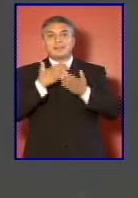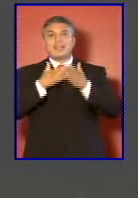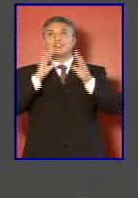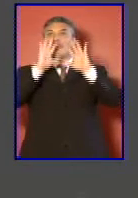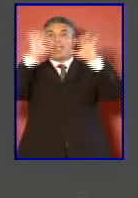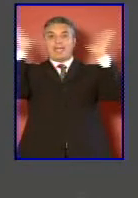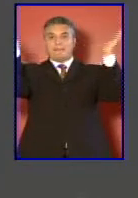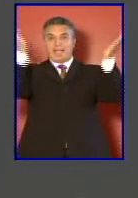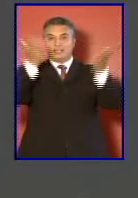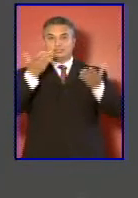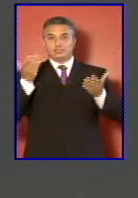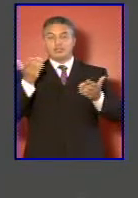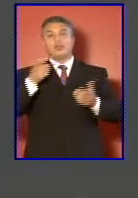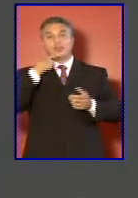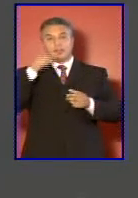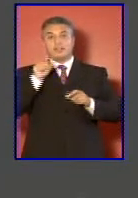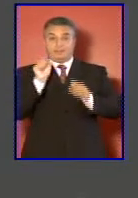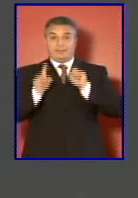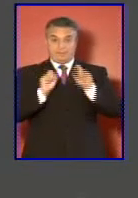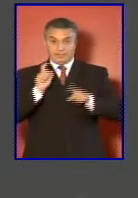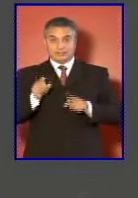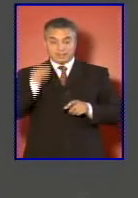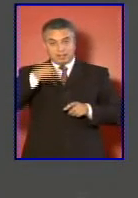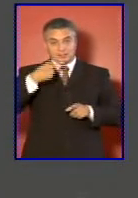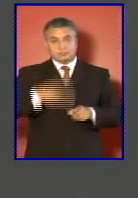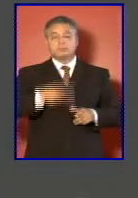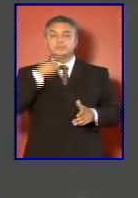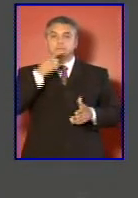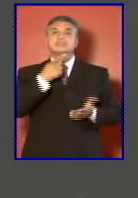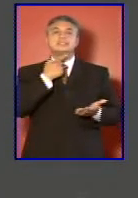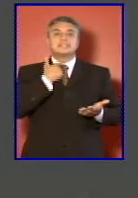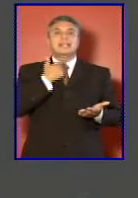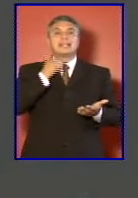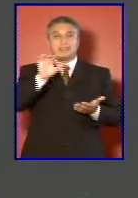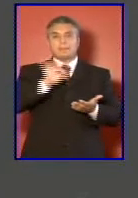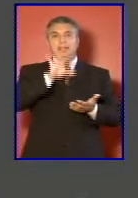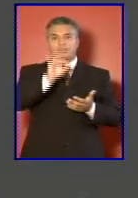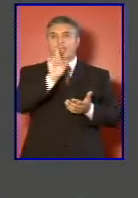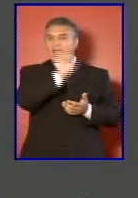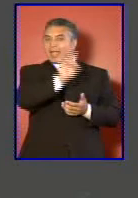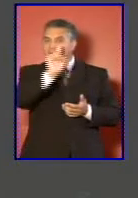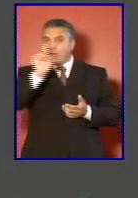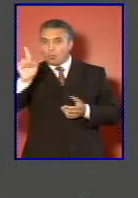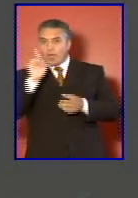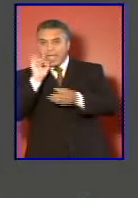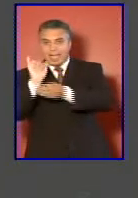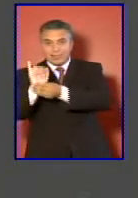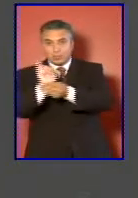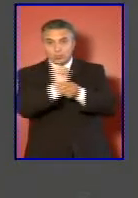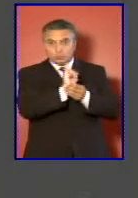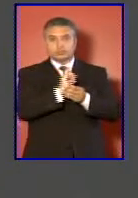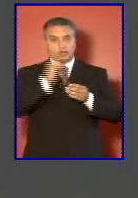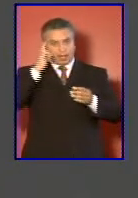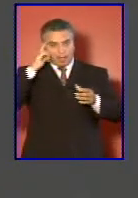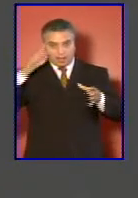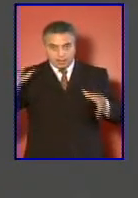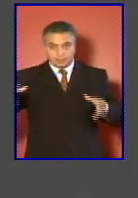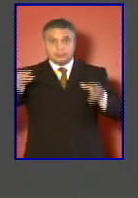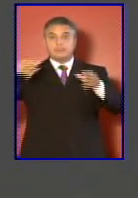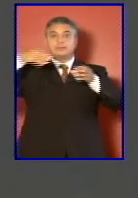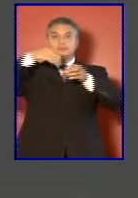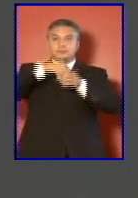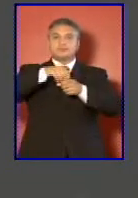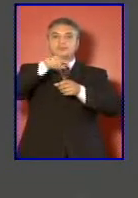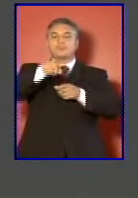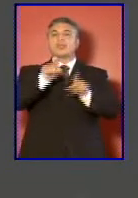por parte de la defensa así como los requerimientos de cada una de las instituciones constituyéndose además en